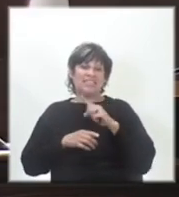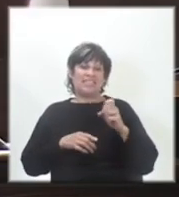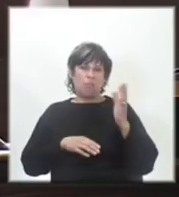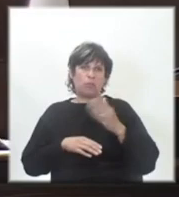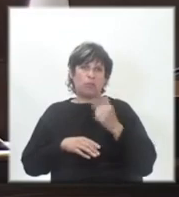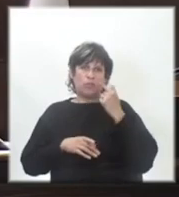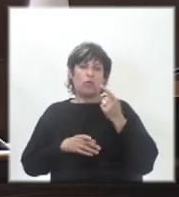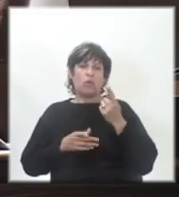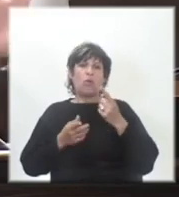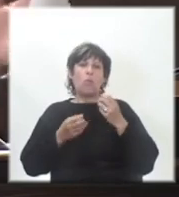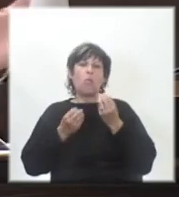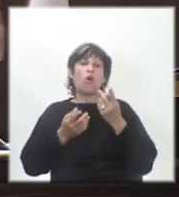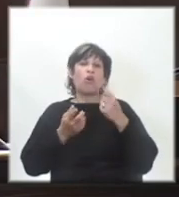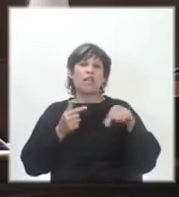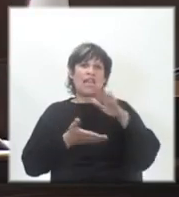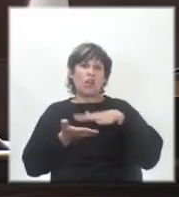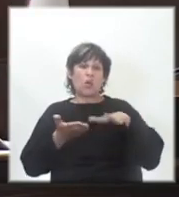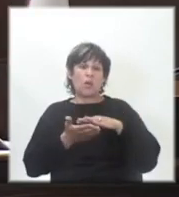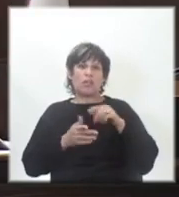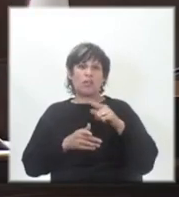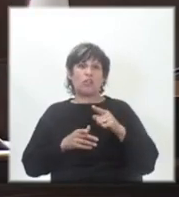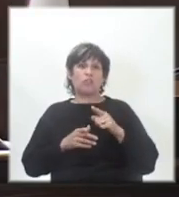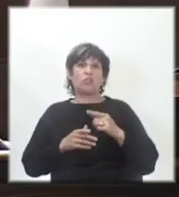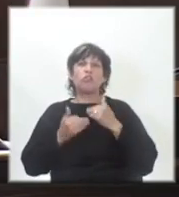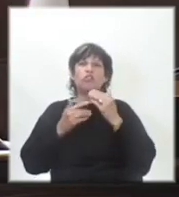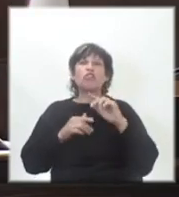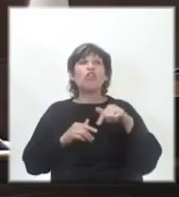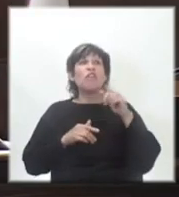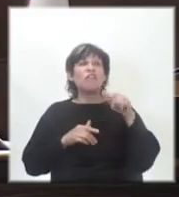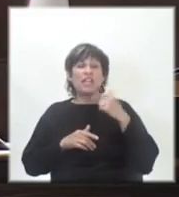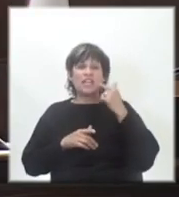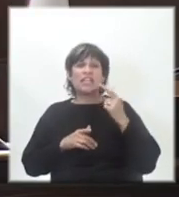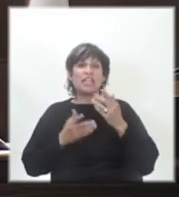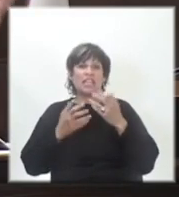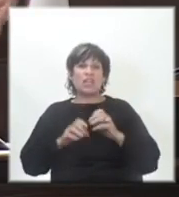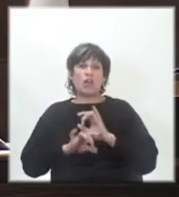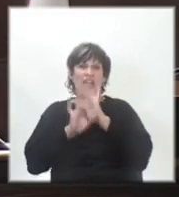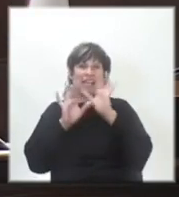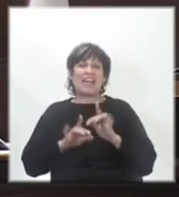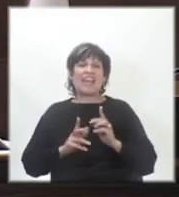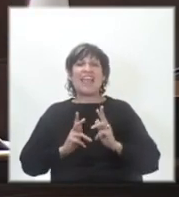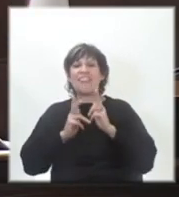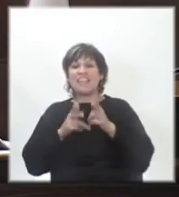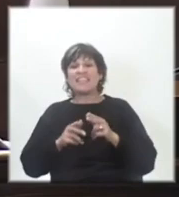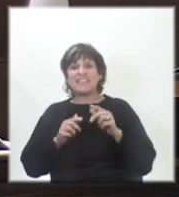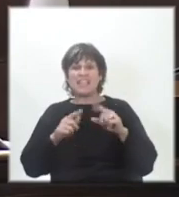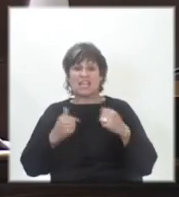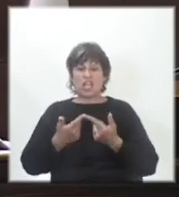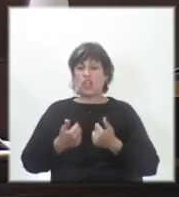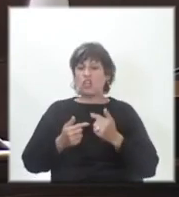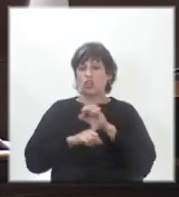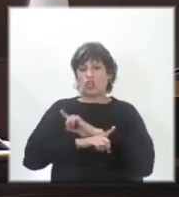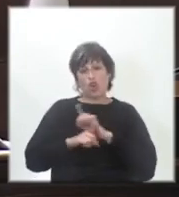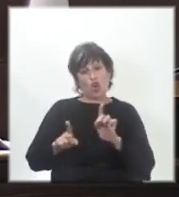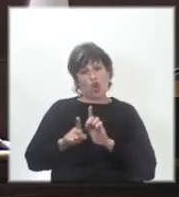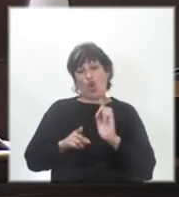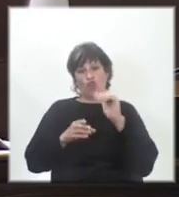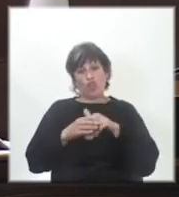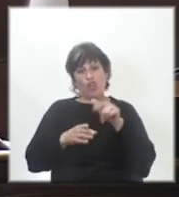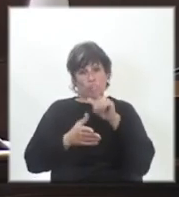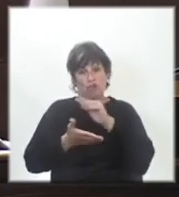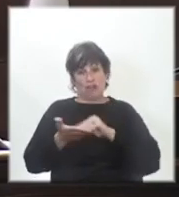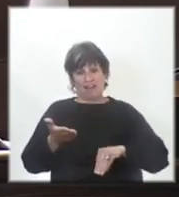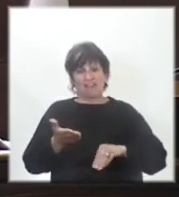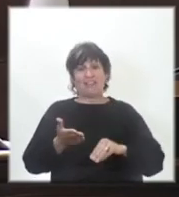no sé de dónde sale, pero lo quiero aclarar y que alguien me desmienta. Dicen que nosotros no votamos ese registro.